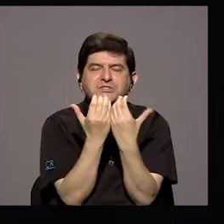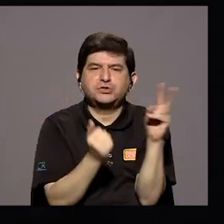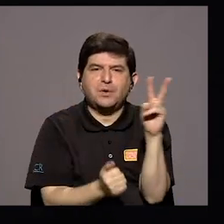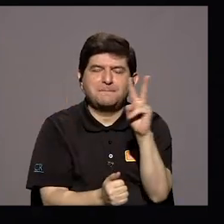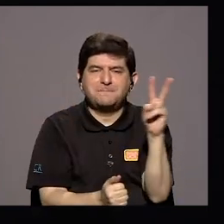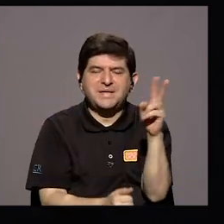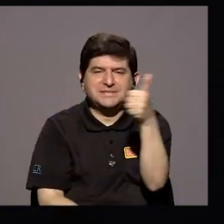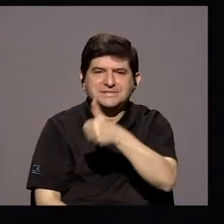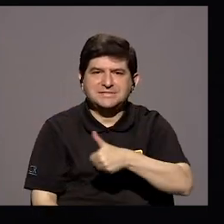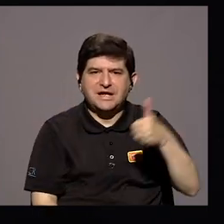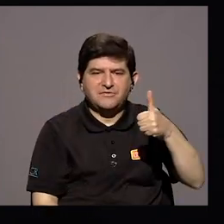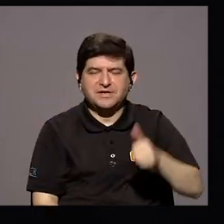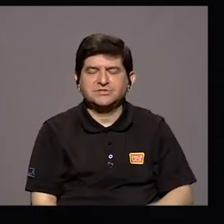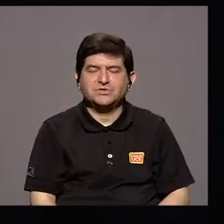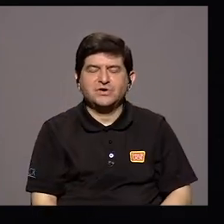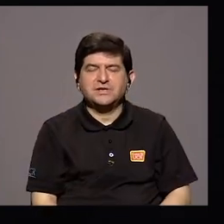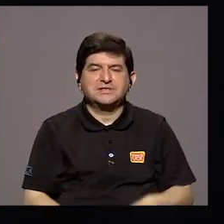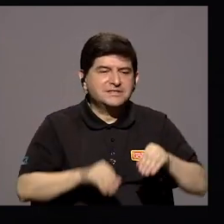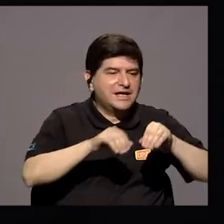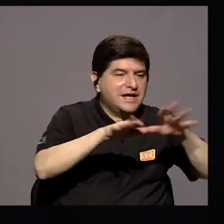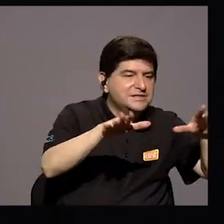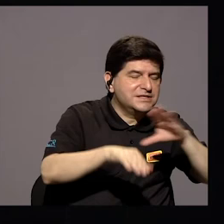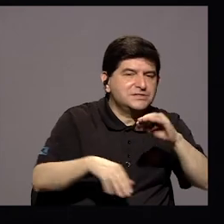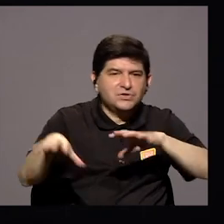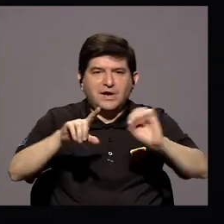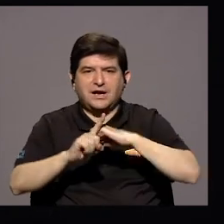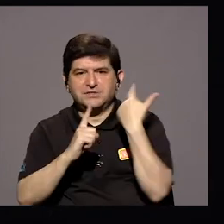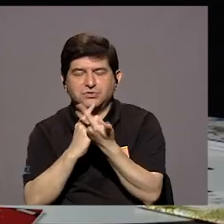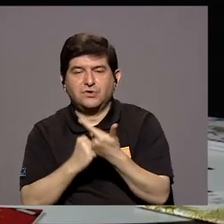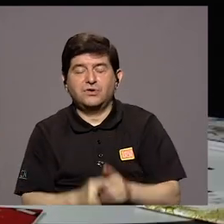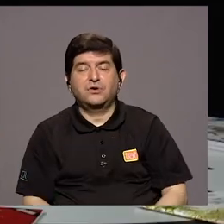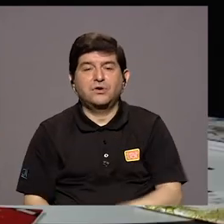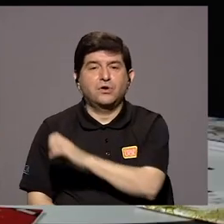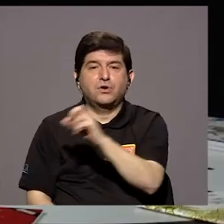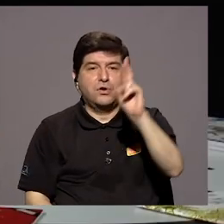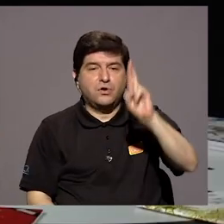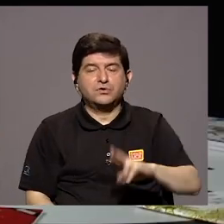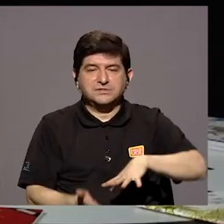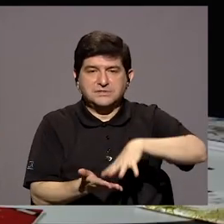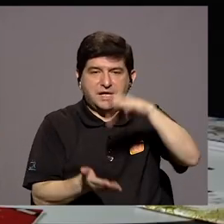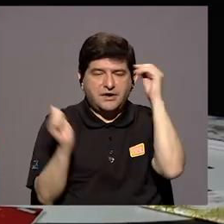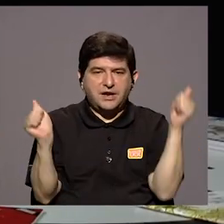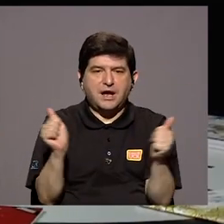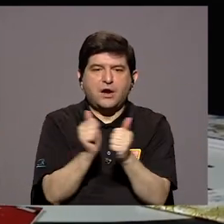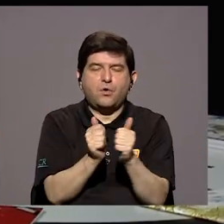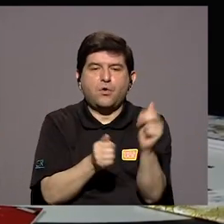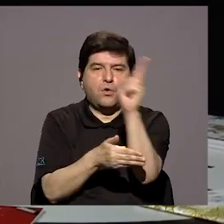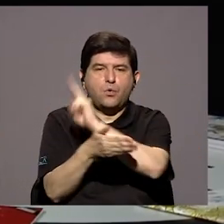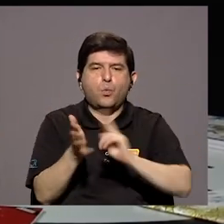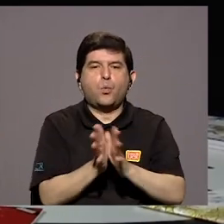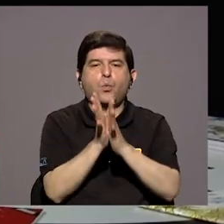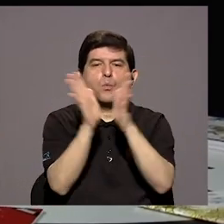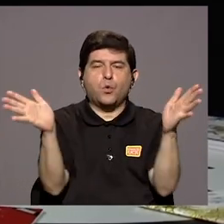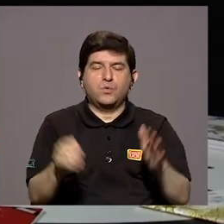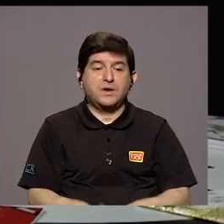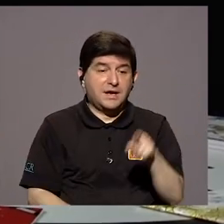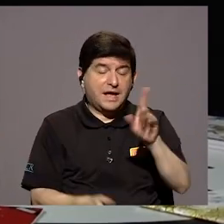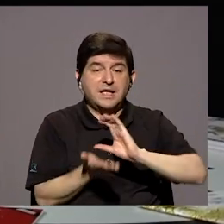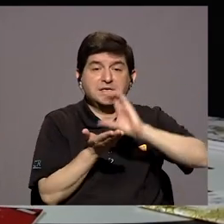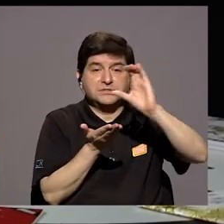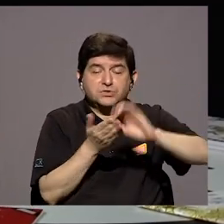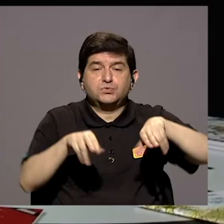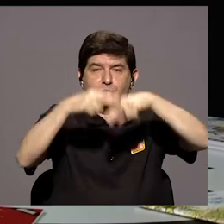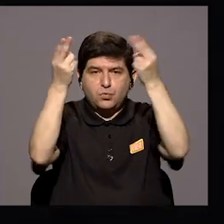Extensión Y Acción Social Que Es Costa Rica Aprende Con La U Pública Esta Es Una Oferta De Cursos Virtuales